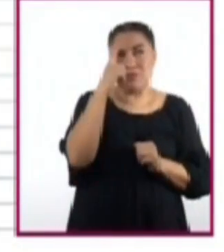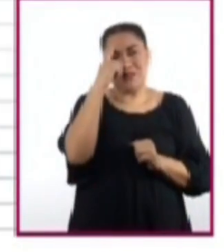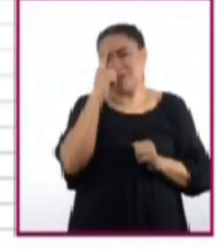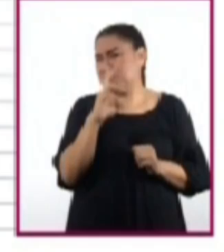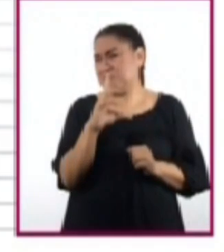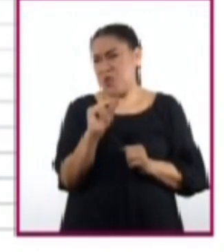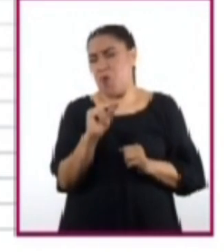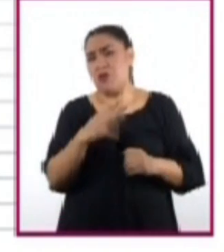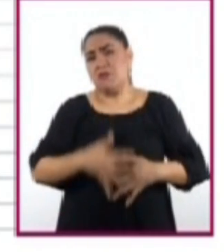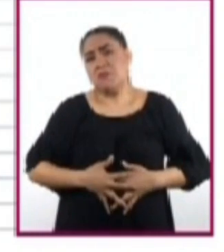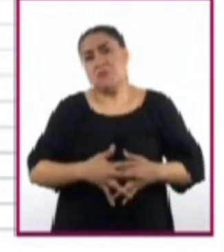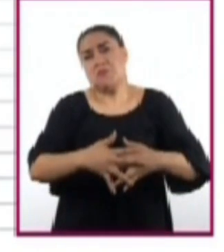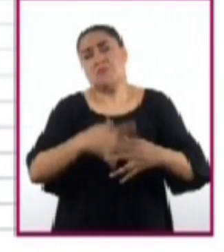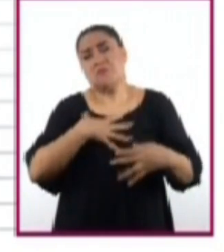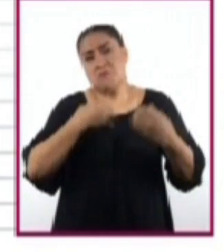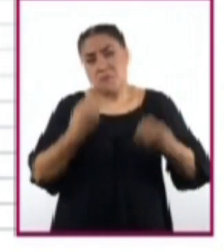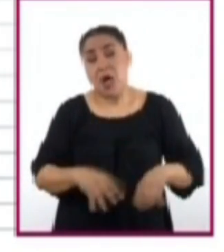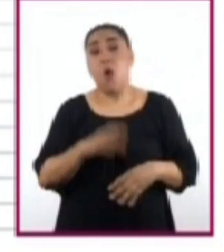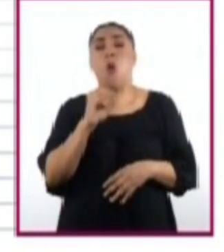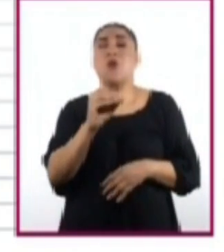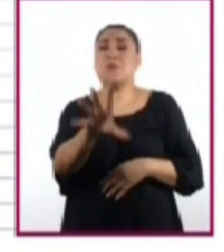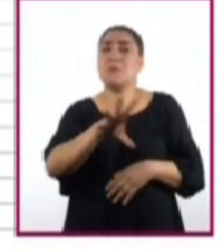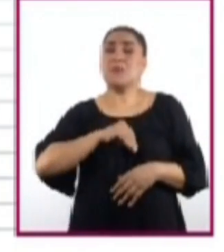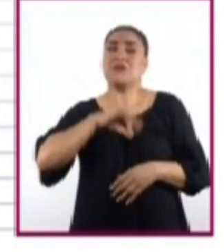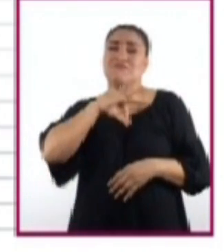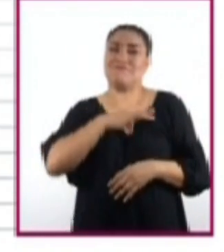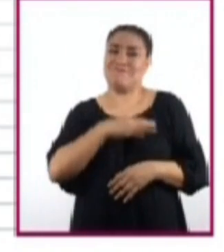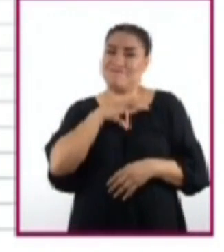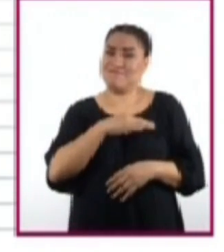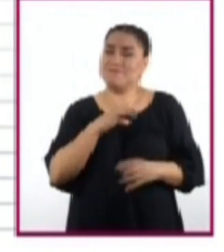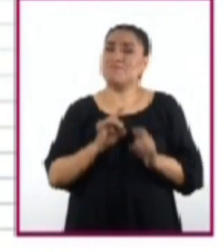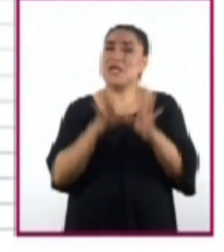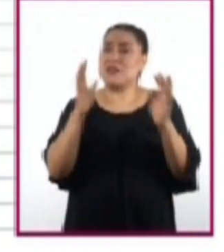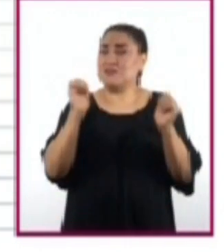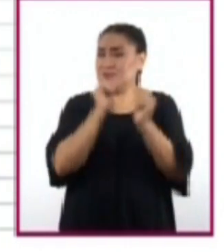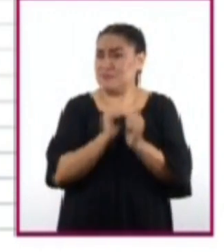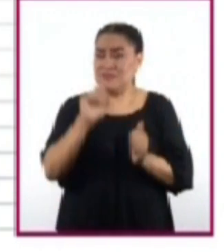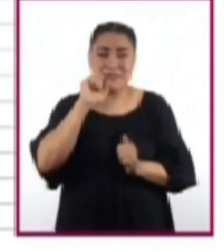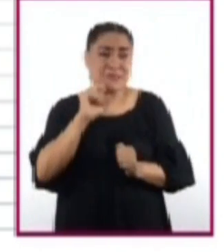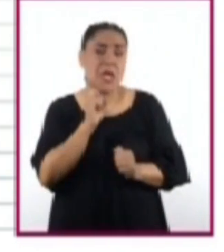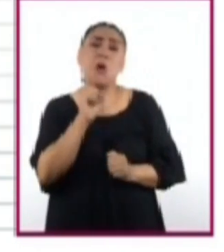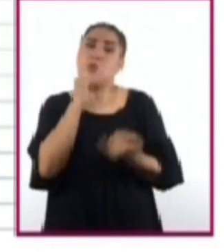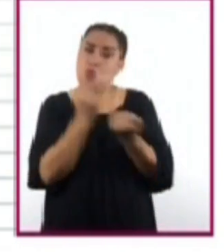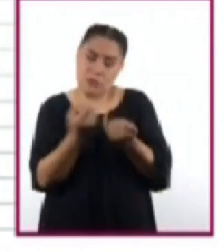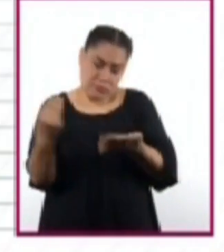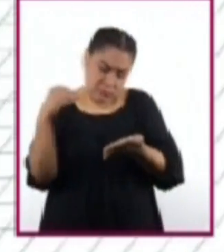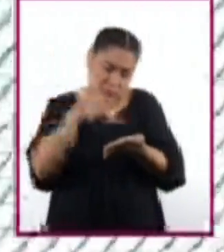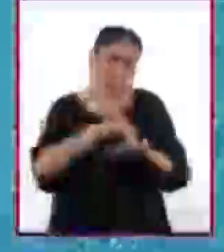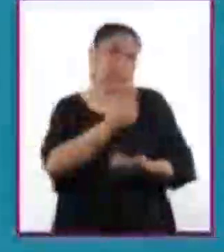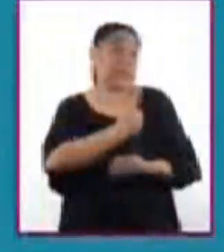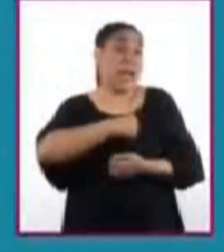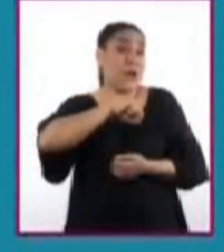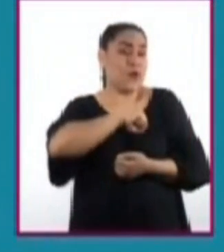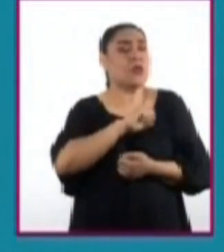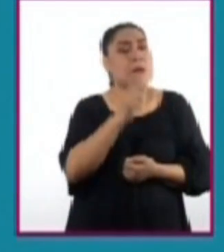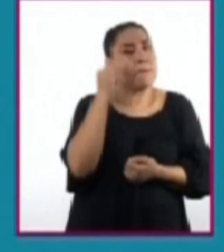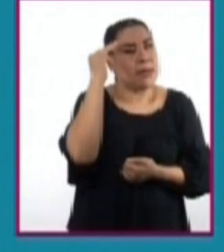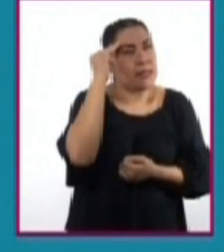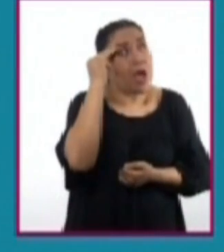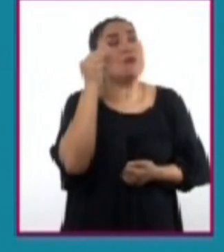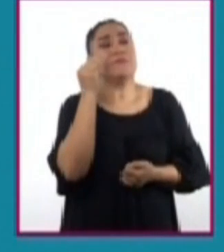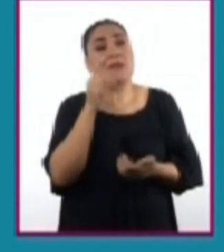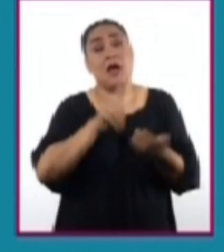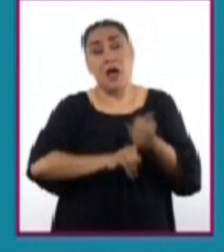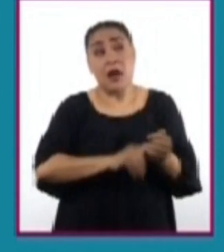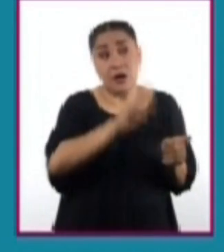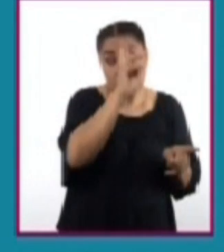un embarazo no deseado o contraer alguna infección de transmisión sexual. También incluye la salud mental, que implica el respeto